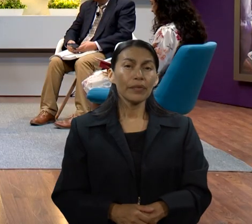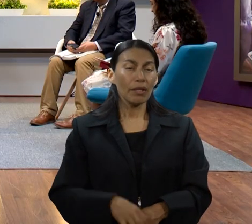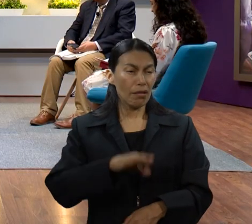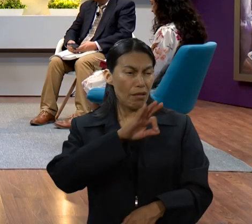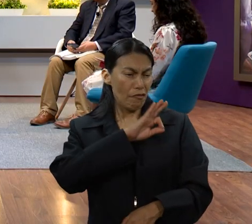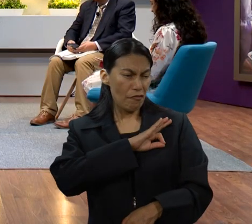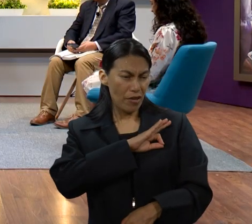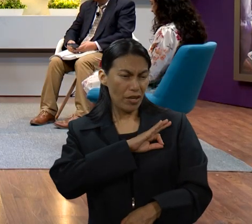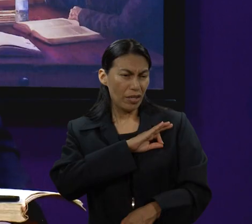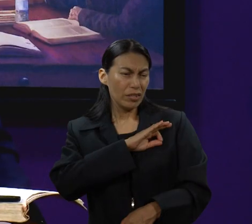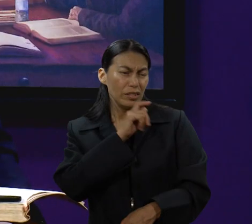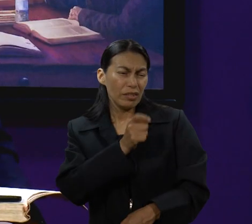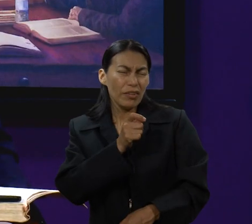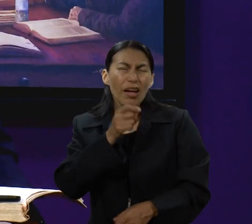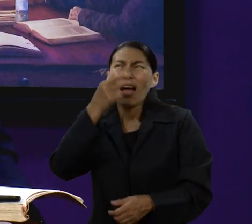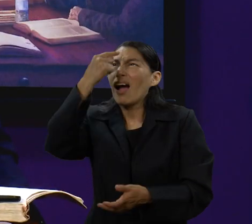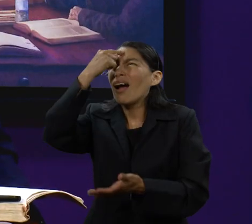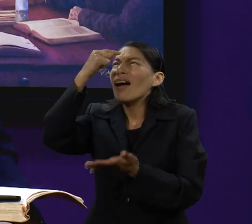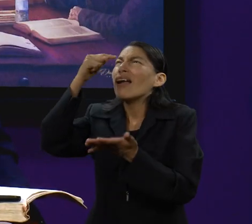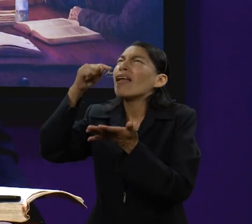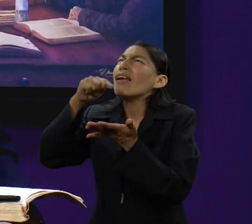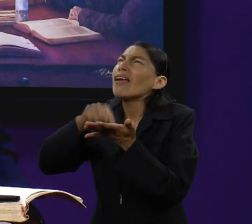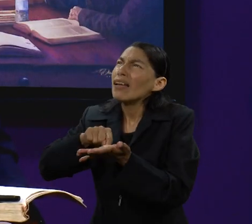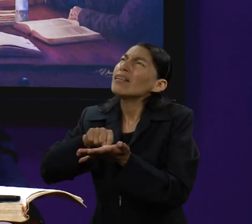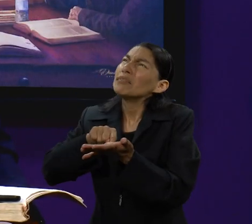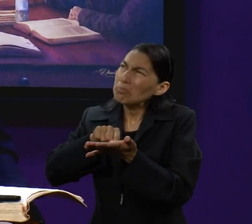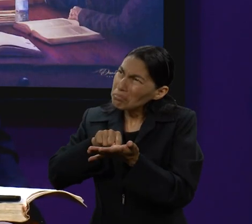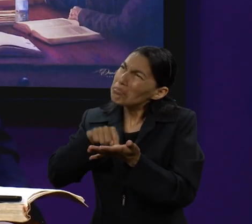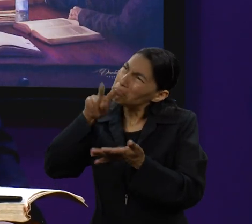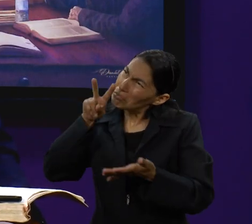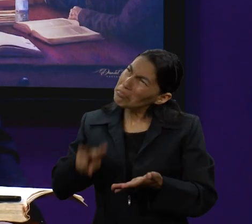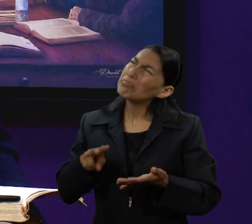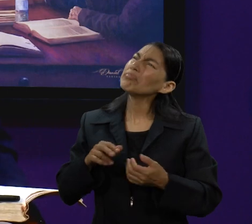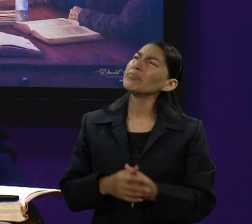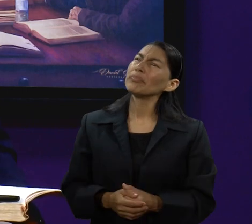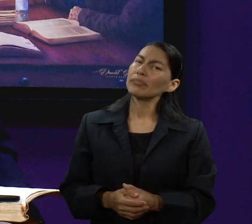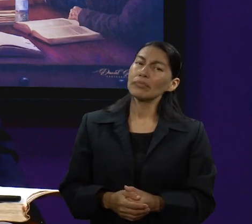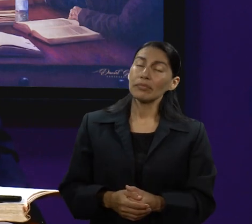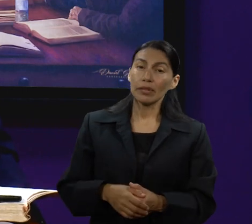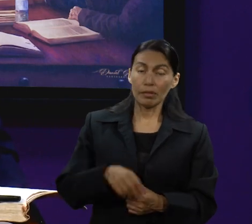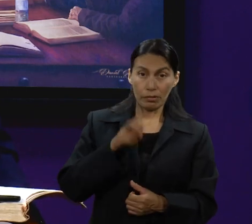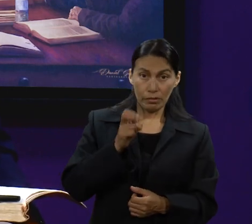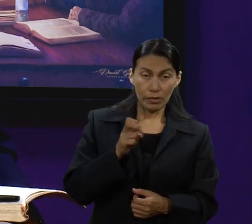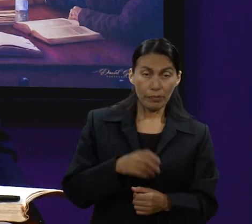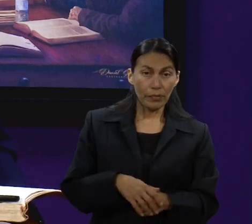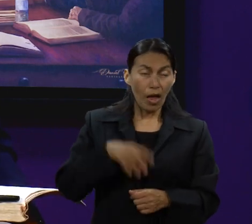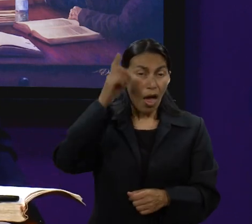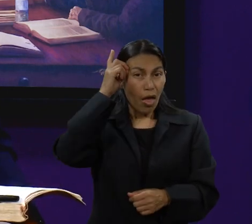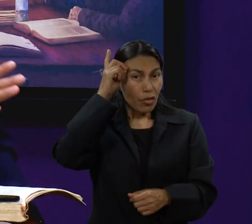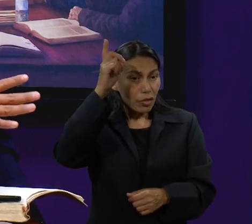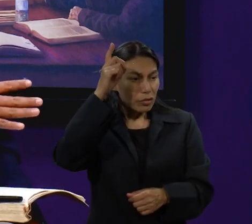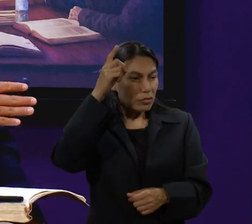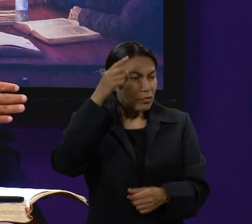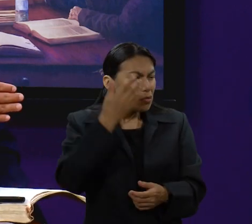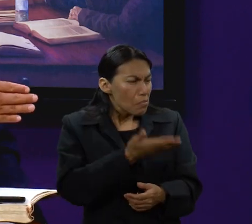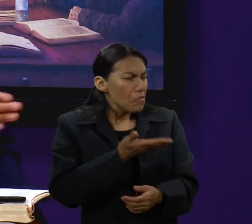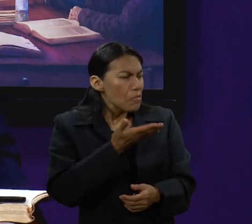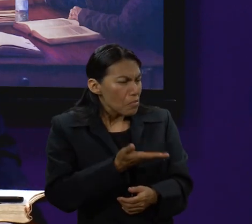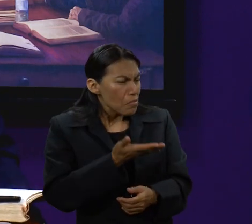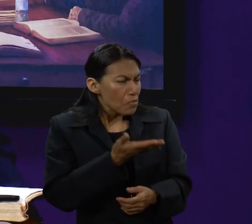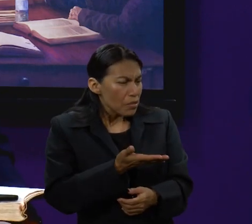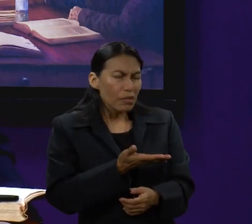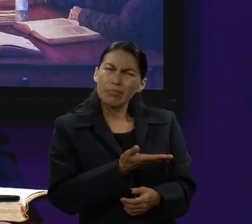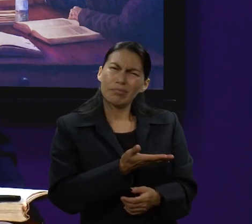y la fe, como sabemos, es creerle a Dios. Eso es la fe. El Señor no nos pide